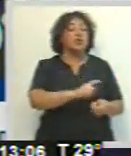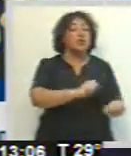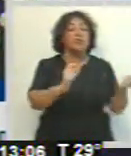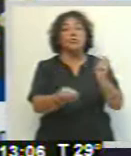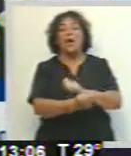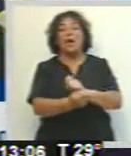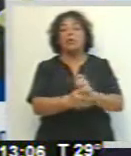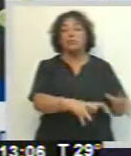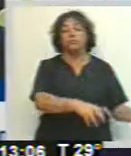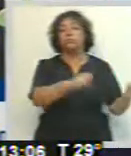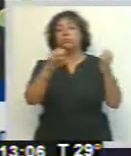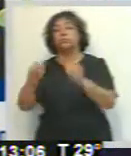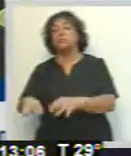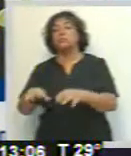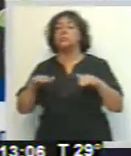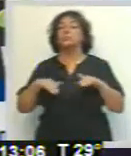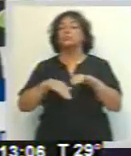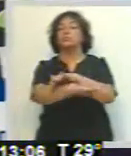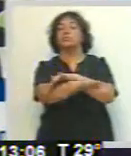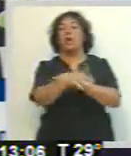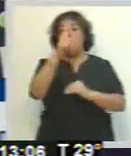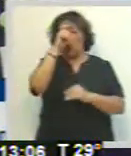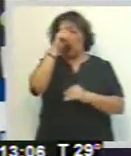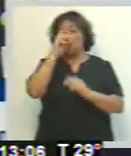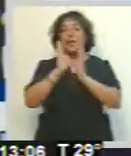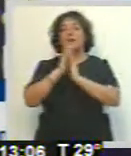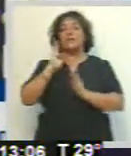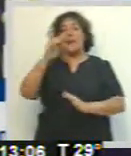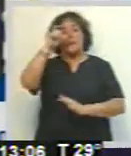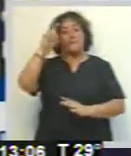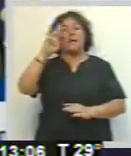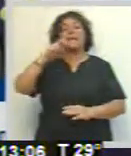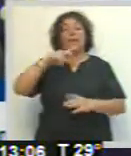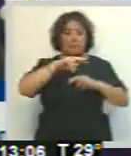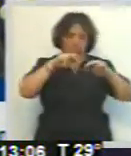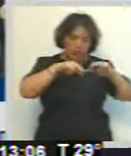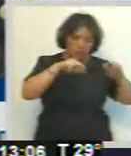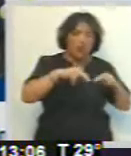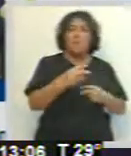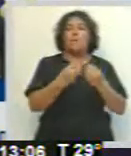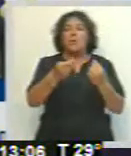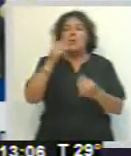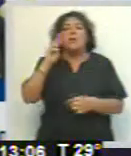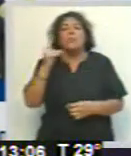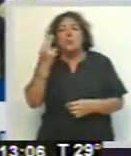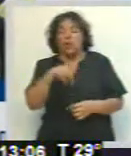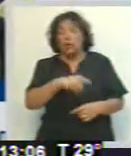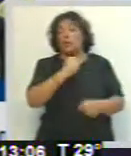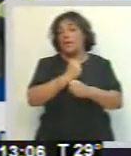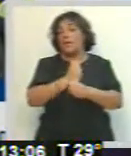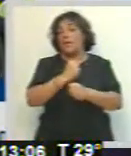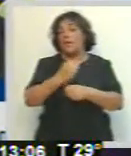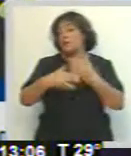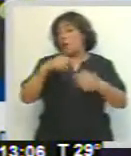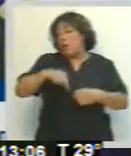cadáver finalizado a las pericias hasta la morgue del hospital San Bernardo para la autopsia correspondiente. Esta tarea se está realizando